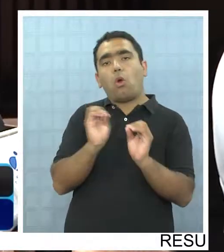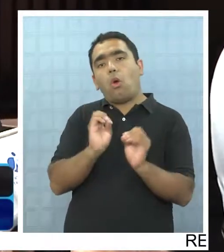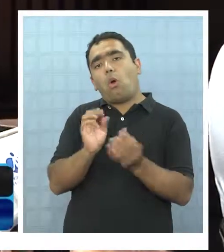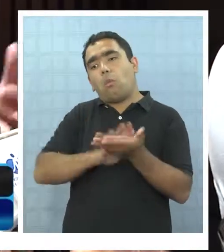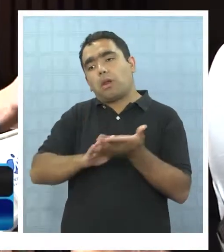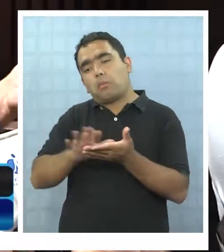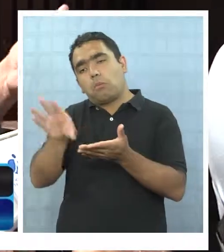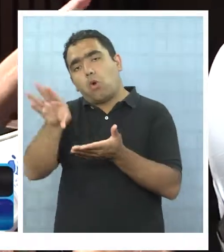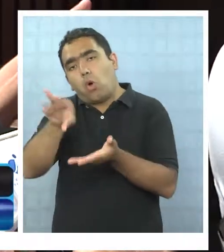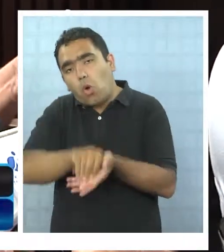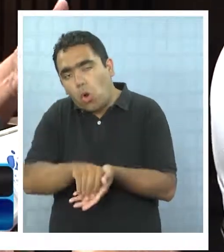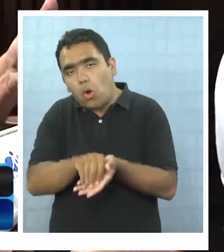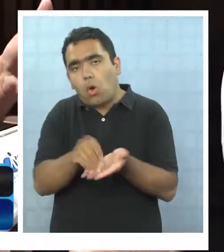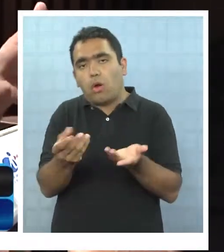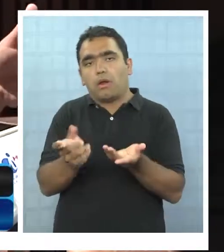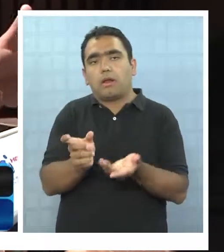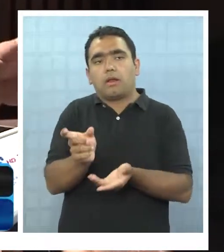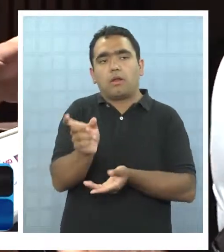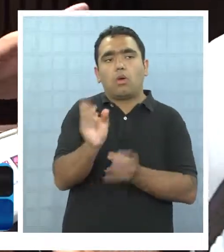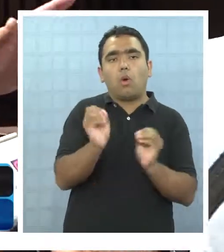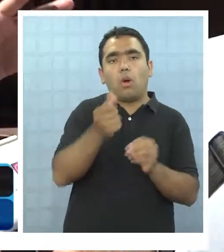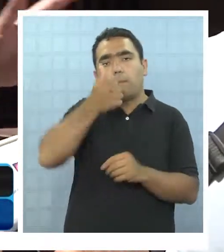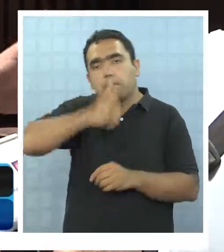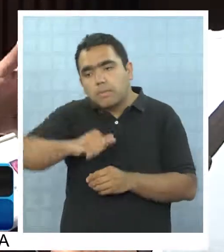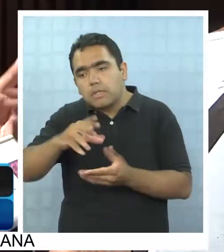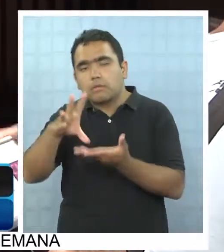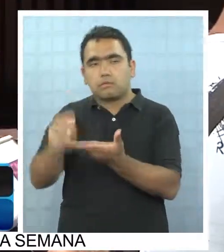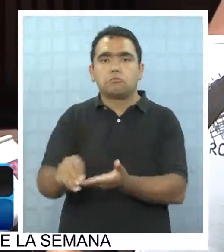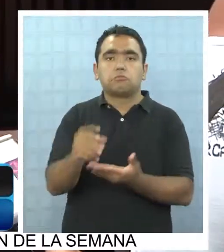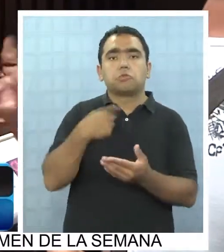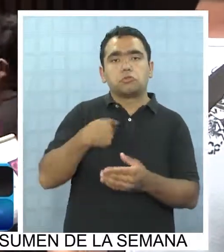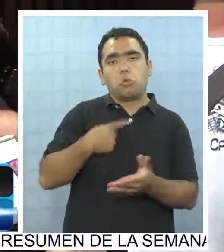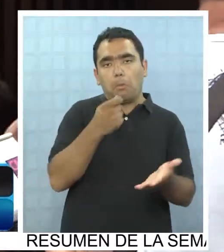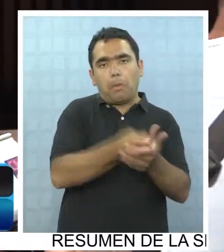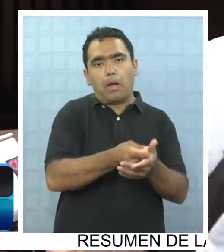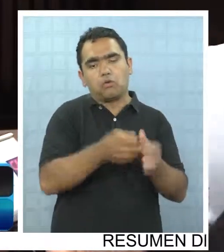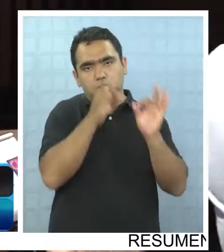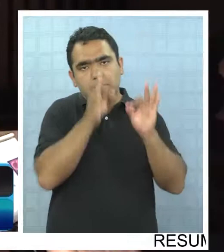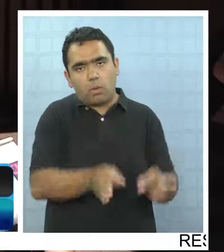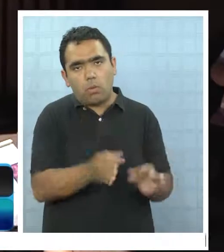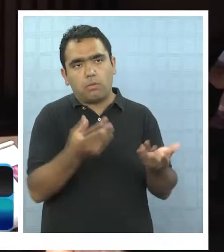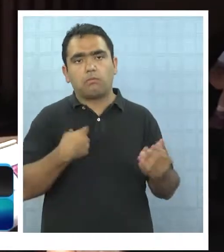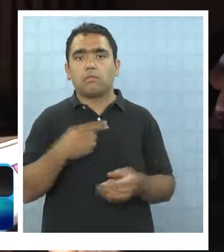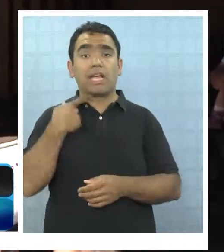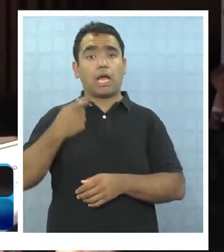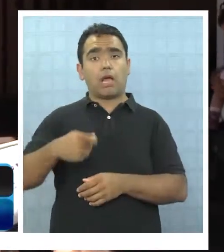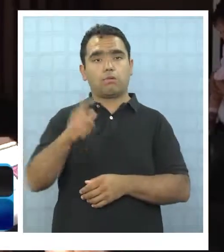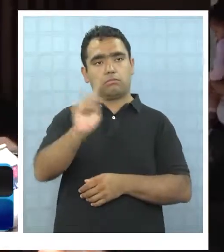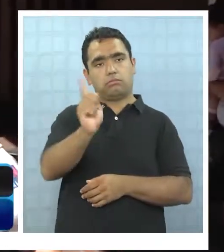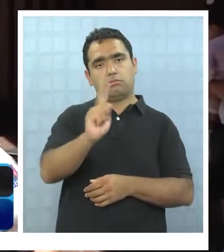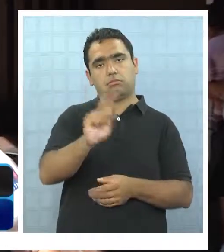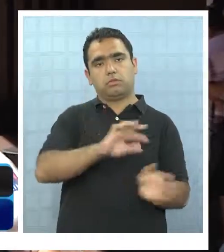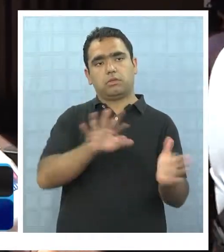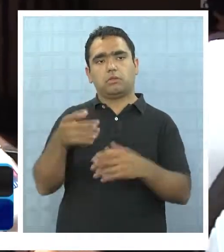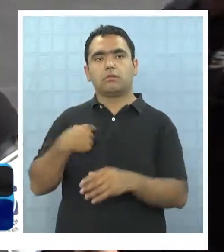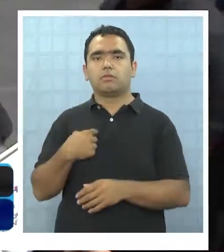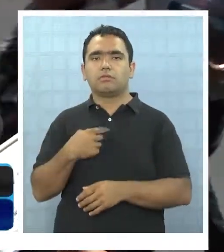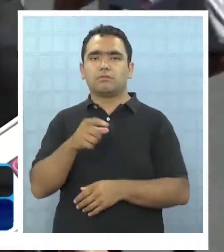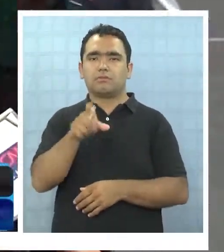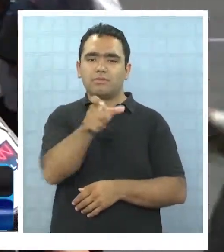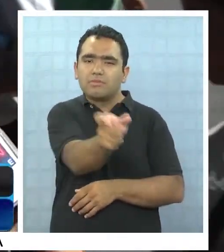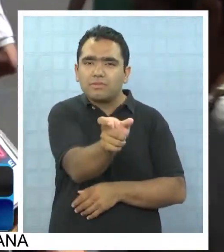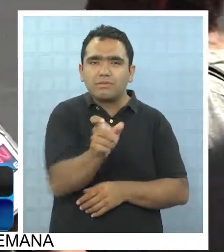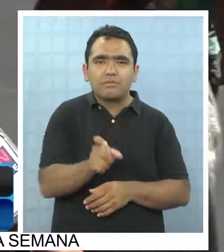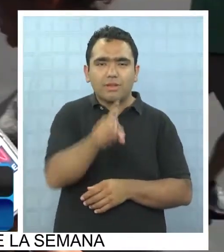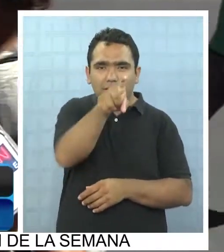cubre en caso de asalto, en caso de que me lleven al cajero, me roban la clave, cubre todo eso. Y no es caro. Yo